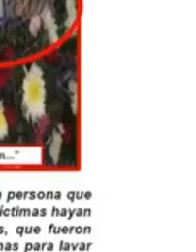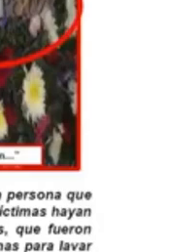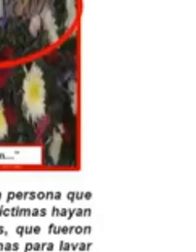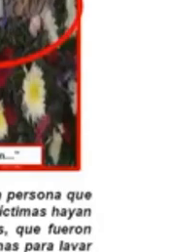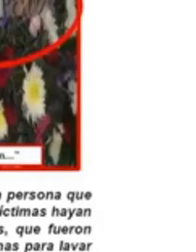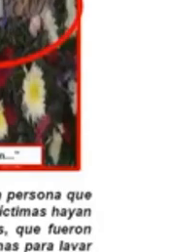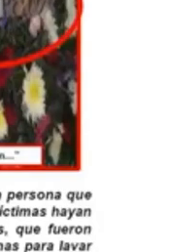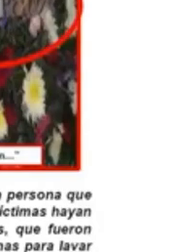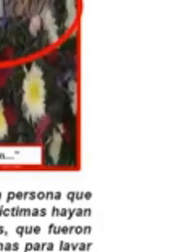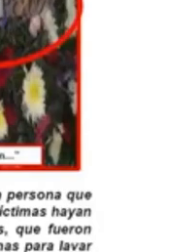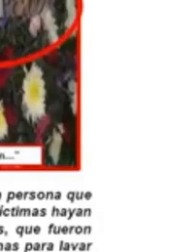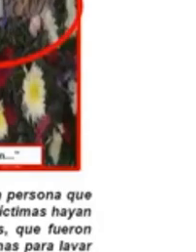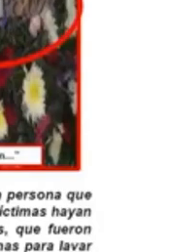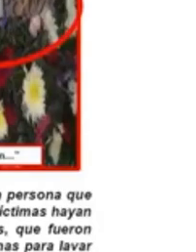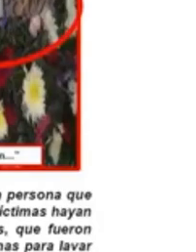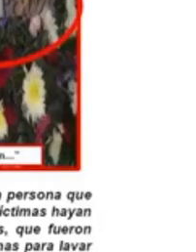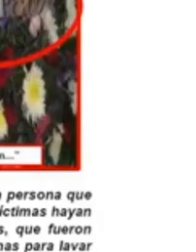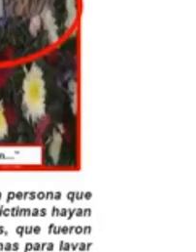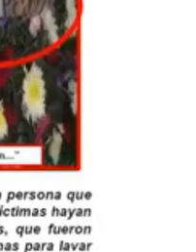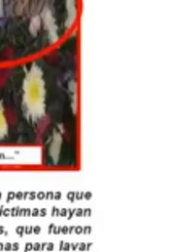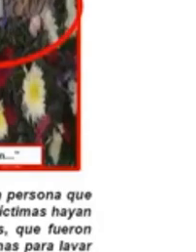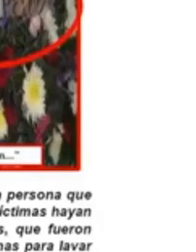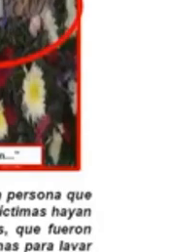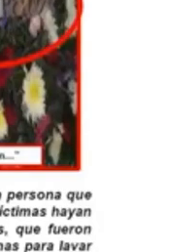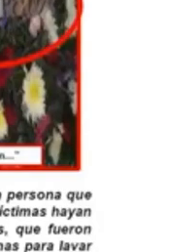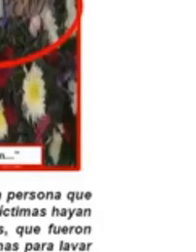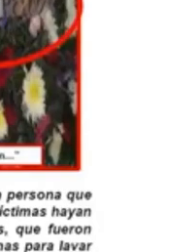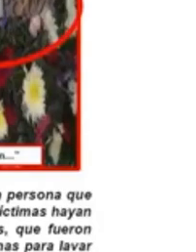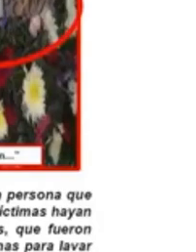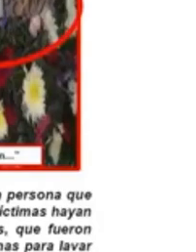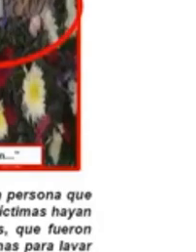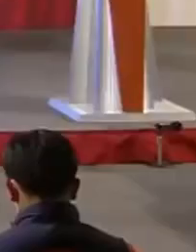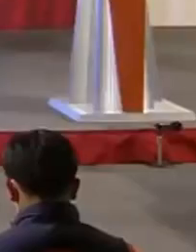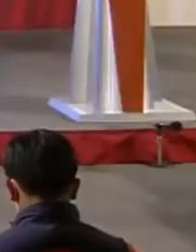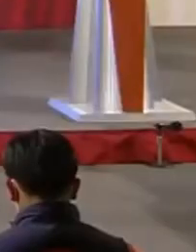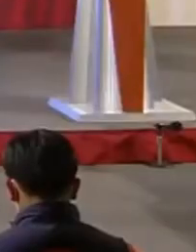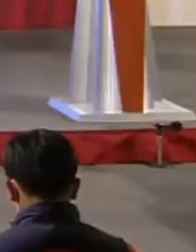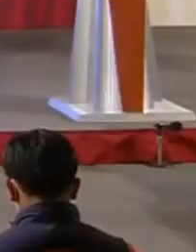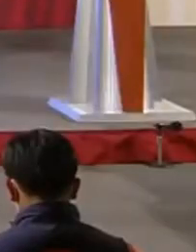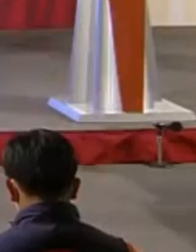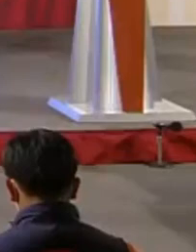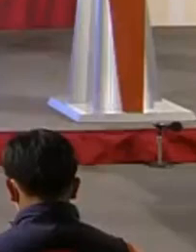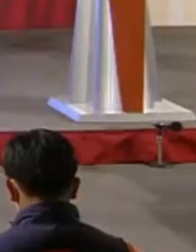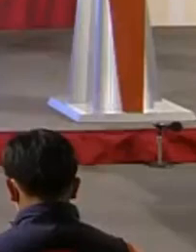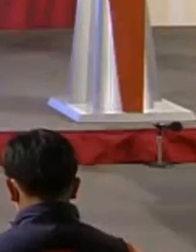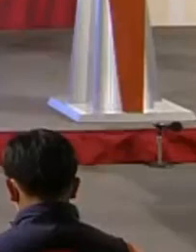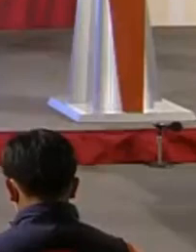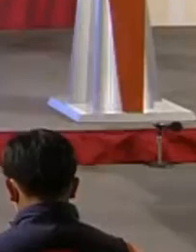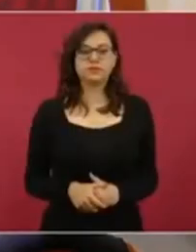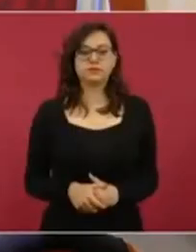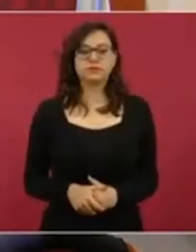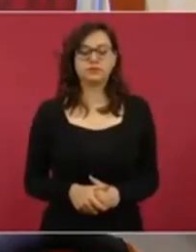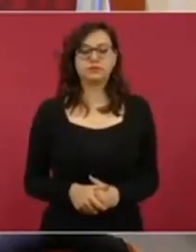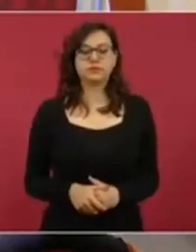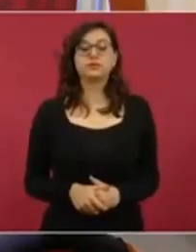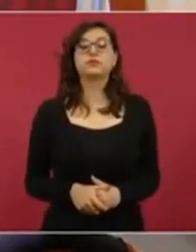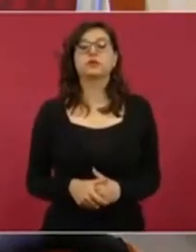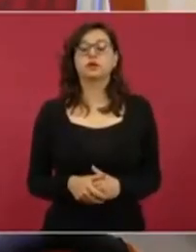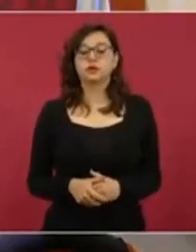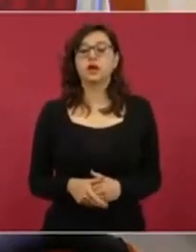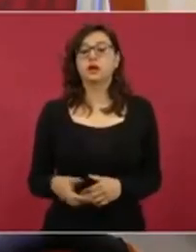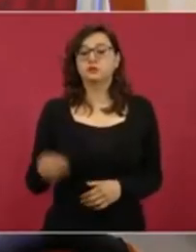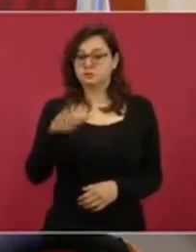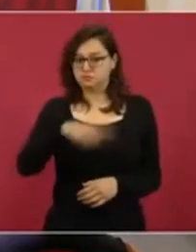sí refieren estos testimonios que después de la refriega pudieron ver que llegaron unas camionetas con